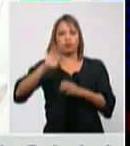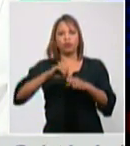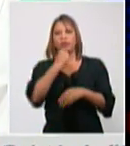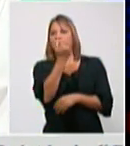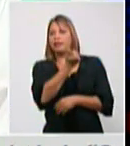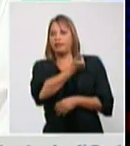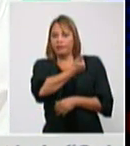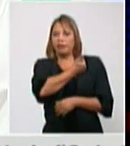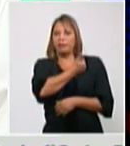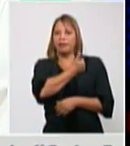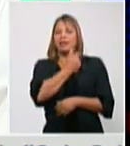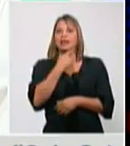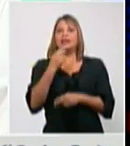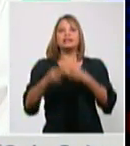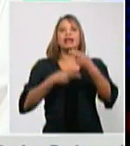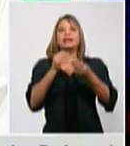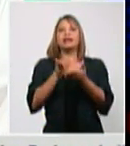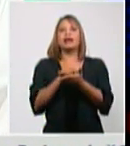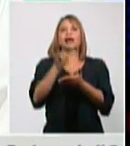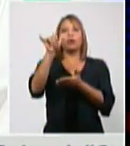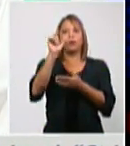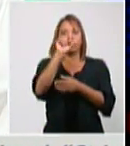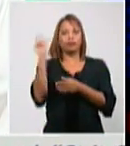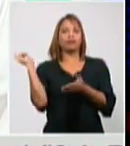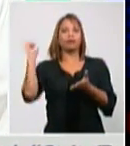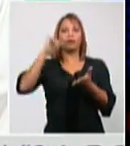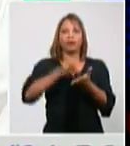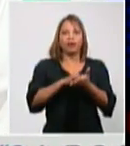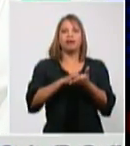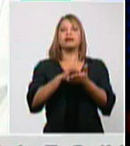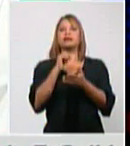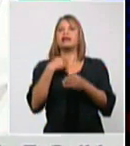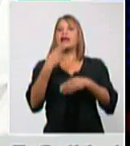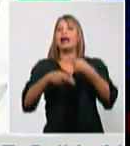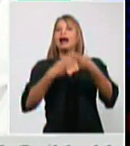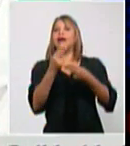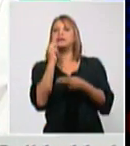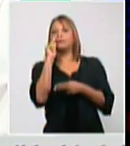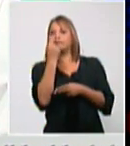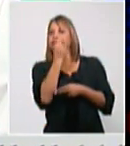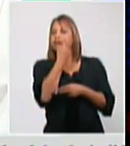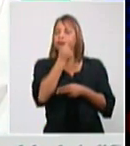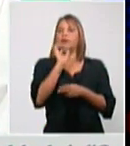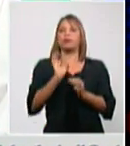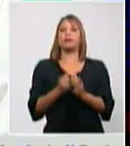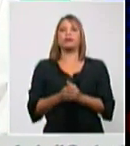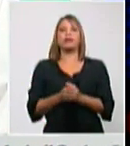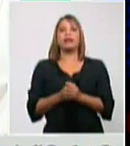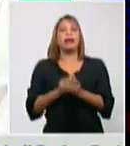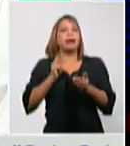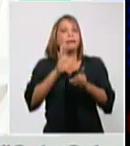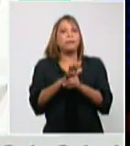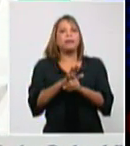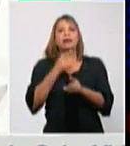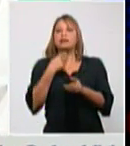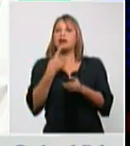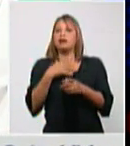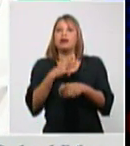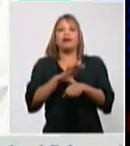hace en el aeropuerto es negativo. Comienza con síntomas el 13 de diciembre, se le hace un segundo